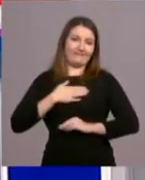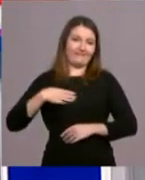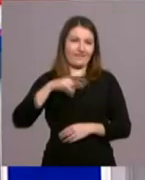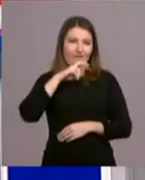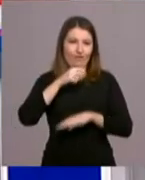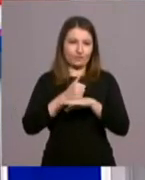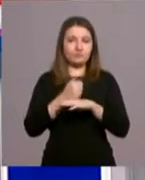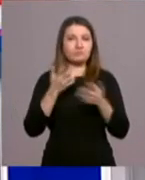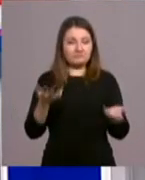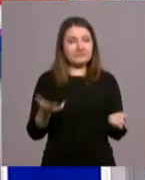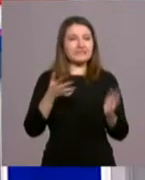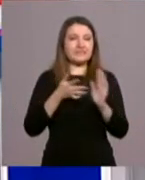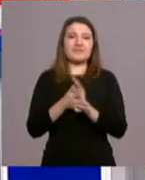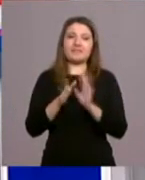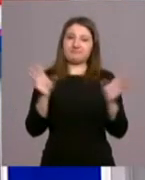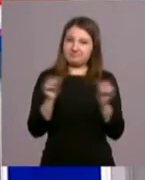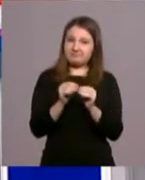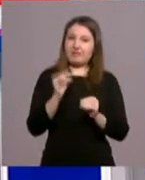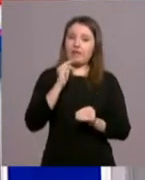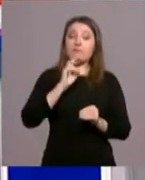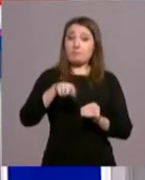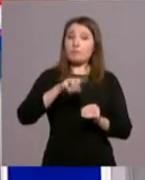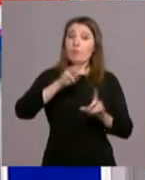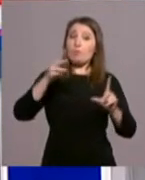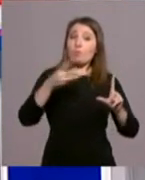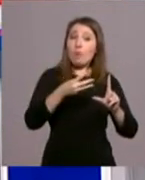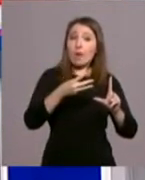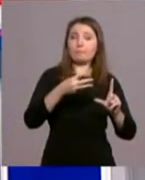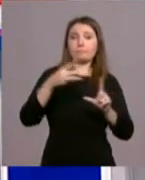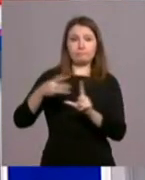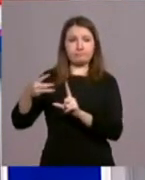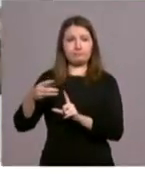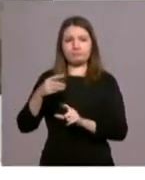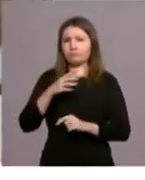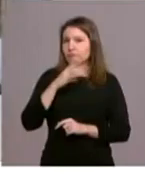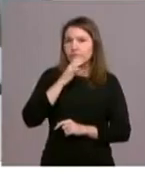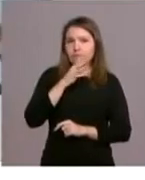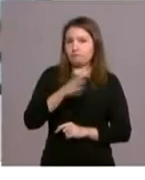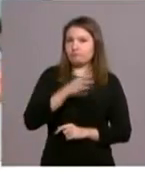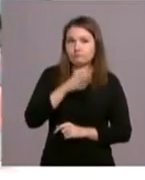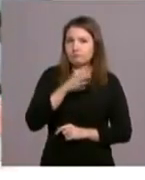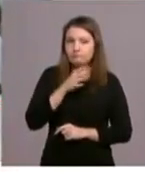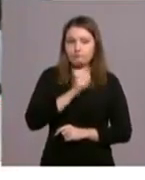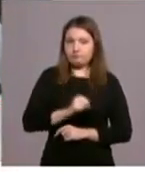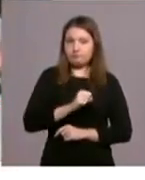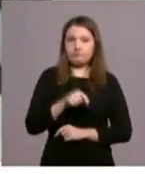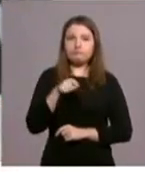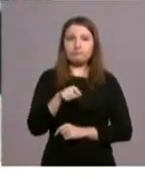arzobispo. sea que luego a través de las páginas web, que son extraordinarias, la verdad, en general, pues